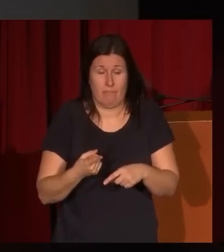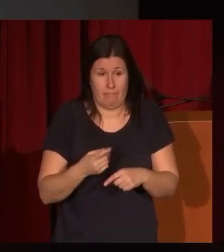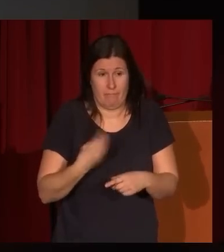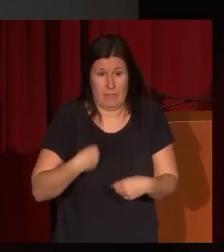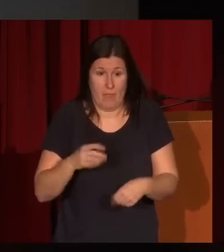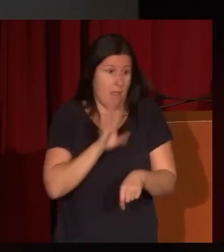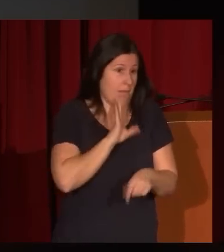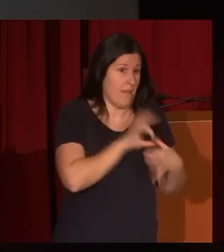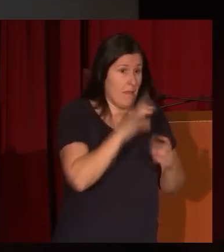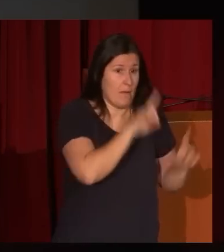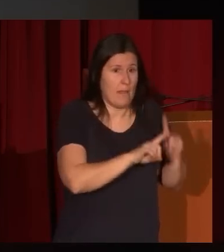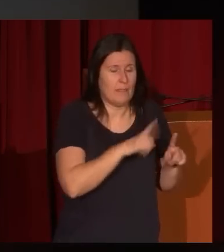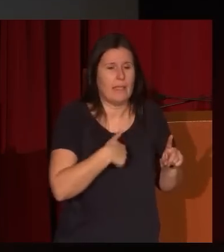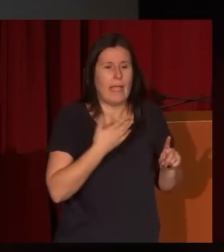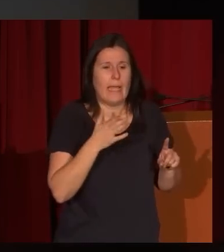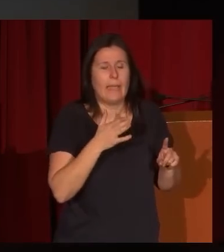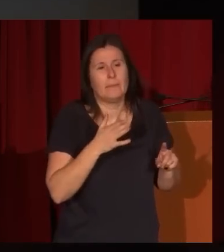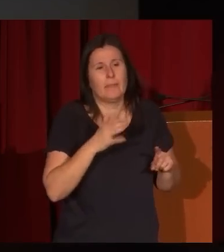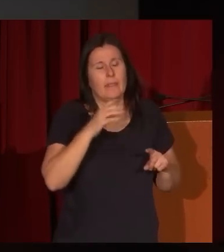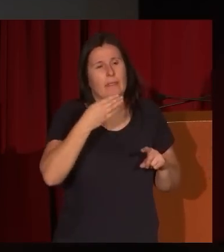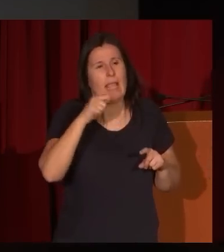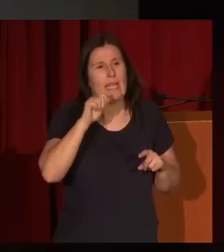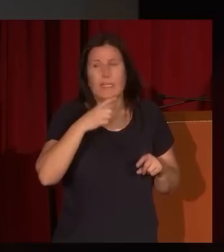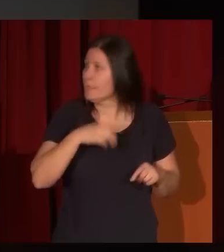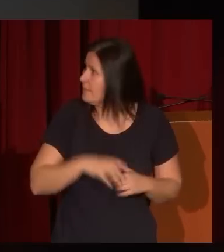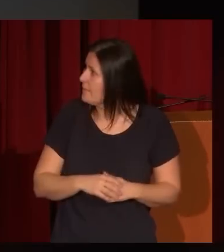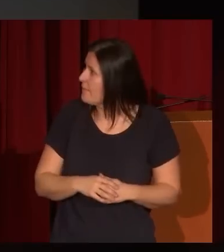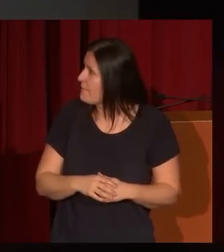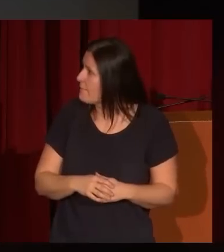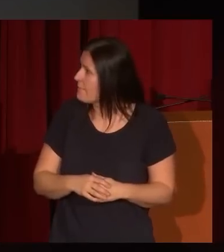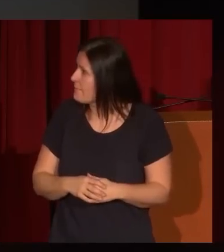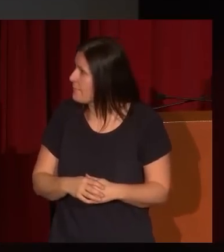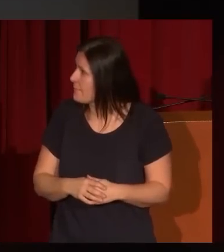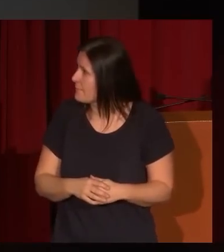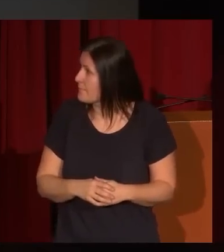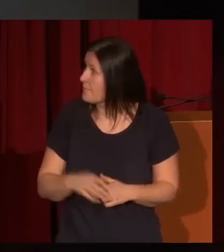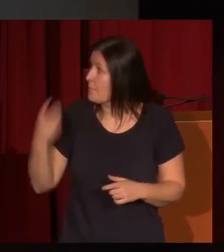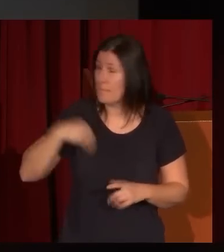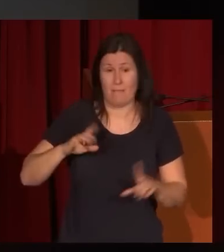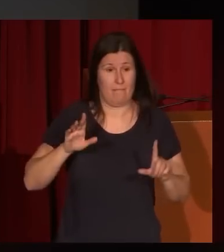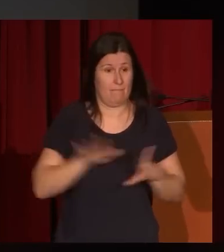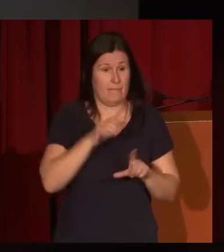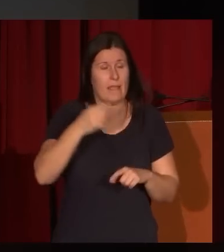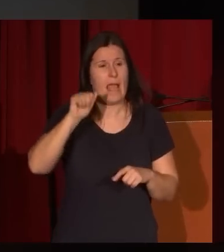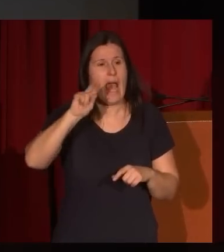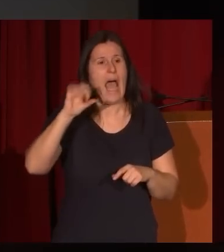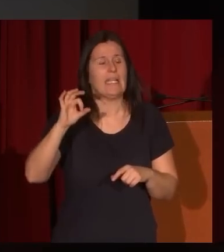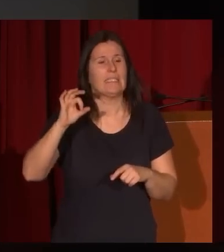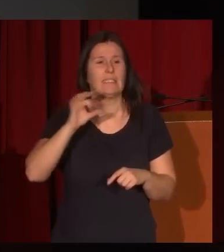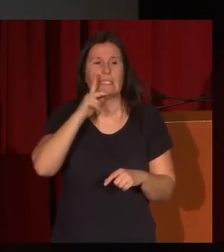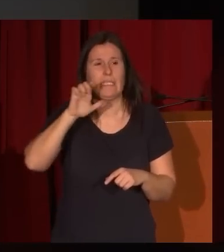de Gaya Nuñoz, que también sigue siendo un clásico de Ars Hispania, cuando también hace esta valoración